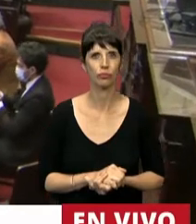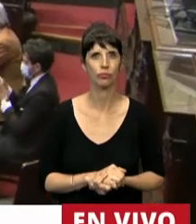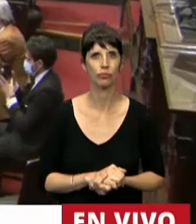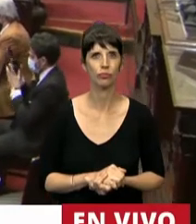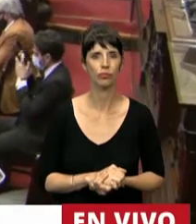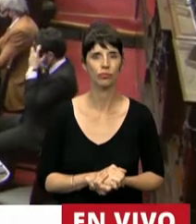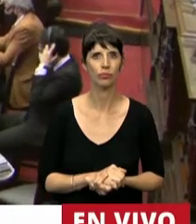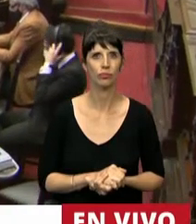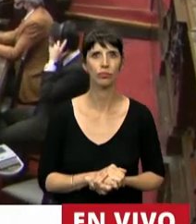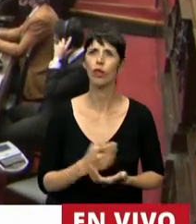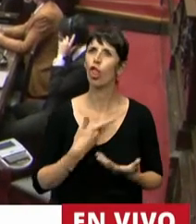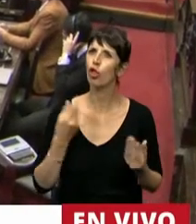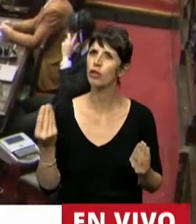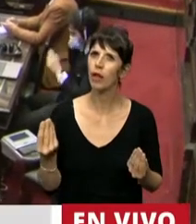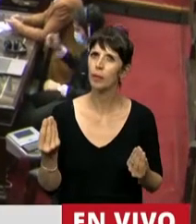¿Dónde anda?